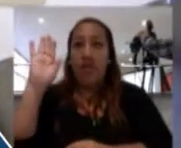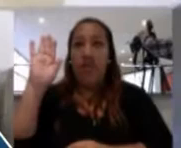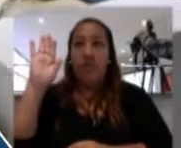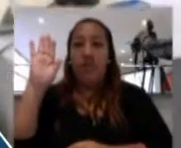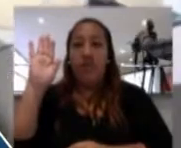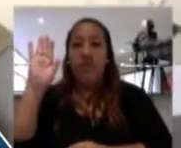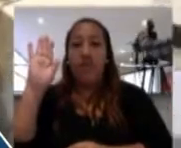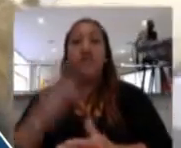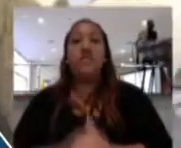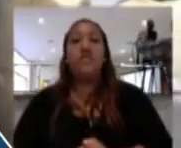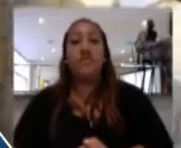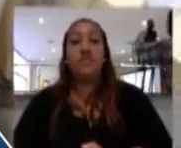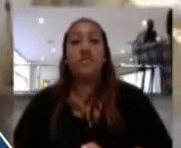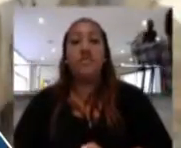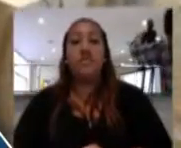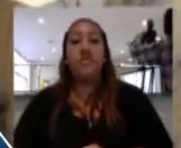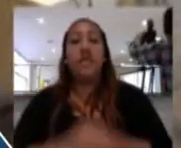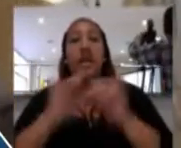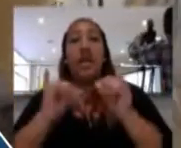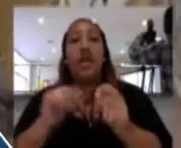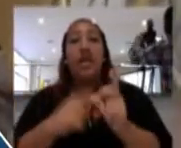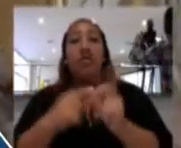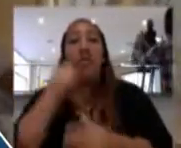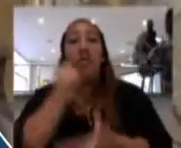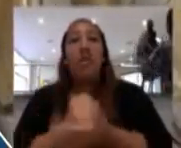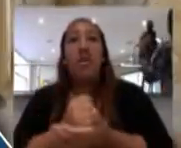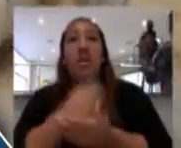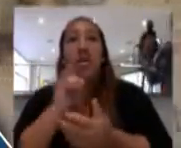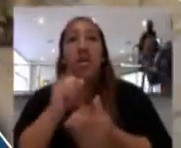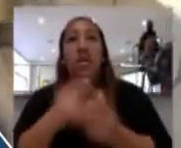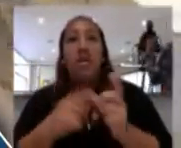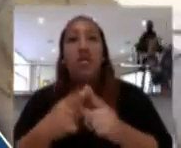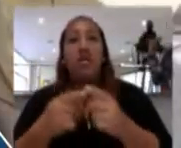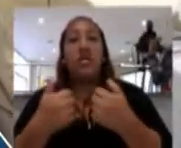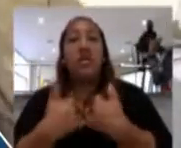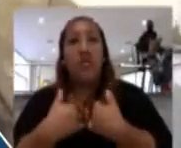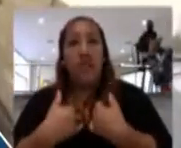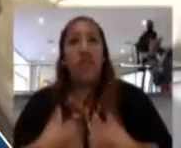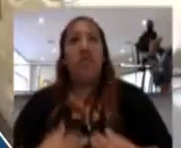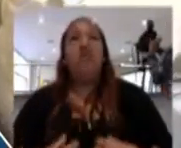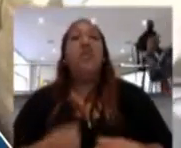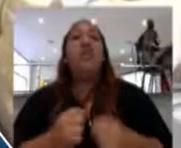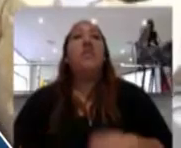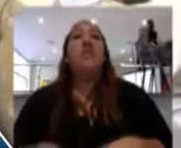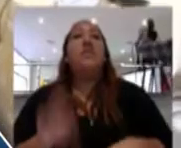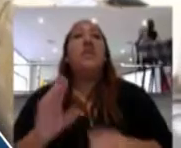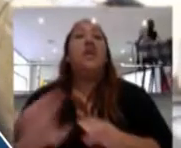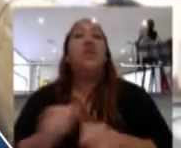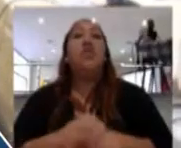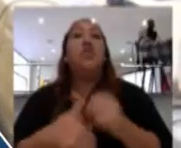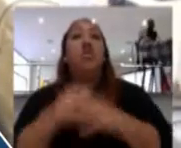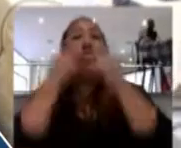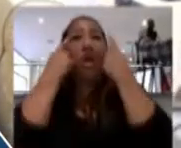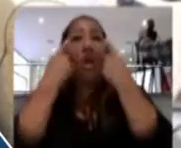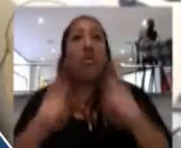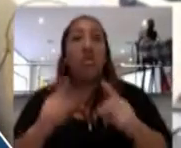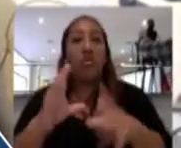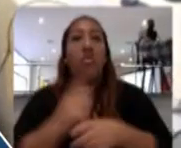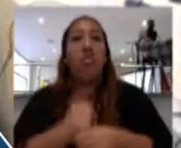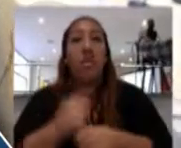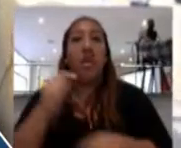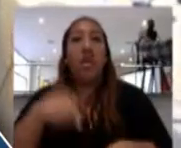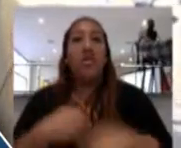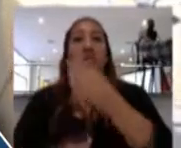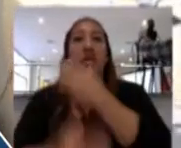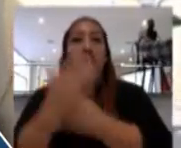O sea, que queda aprobado esto y entonces tenemos la ejecución inmediata de todos los acuerdos tomados